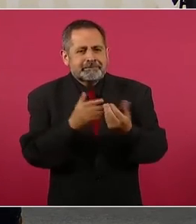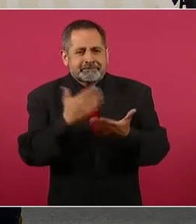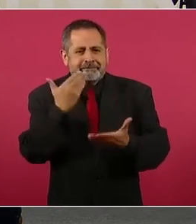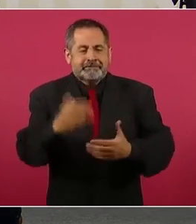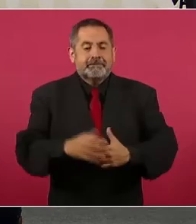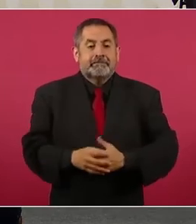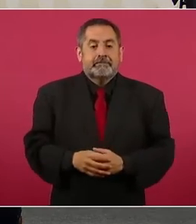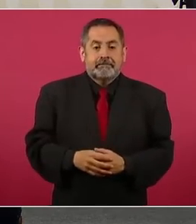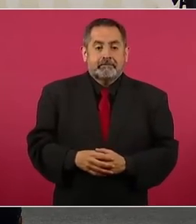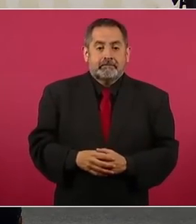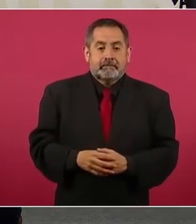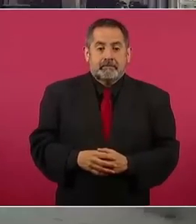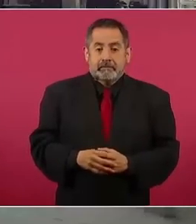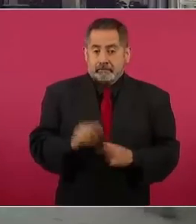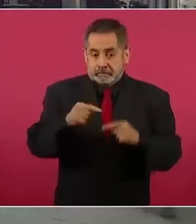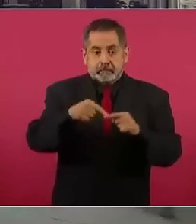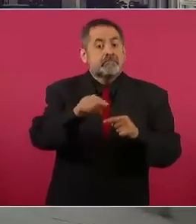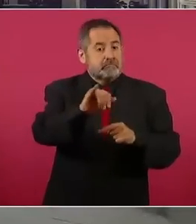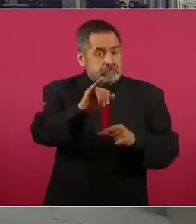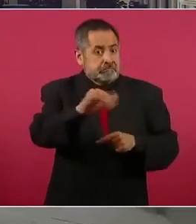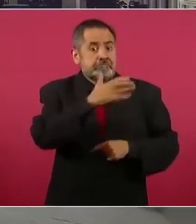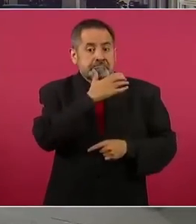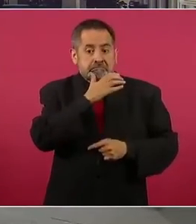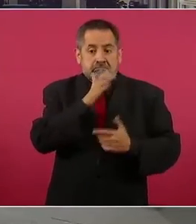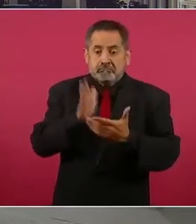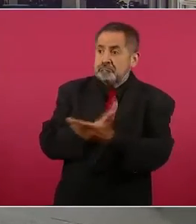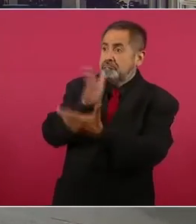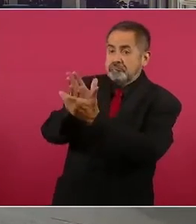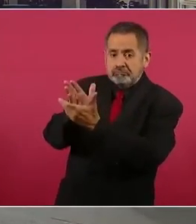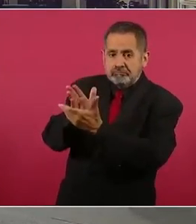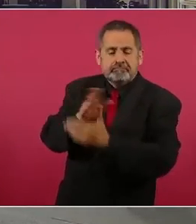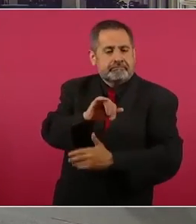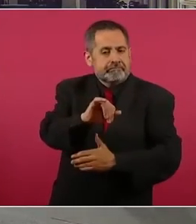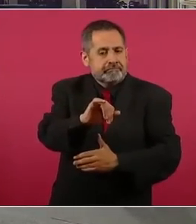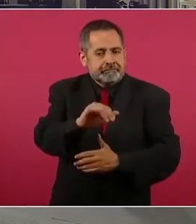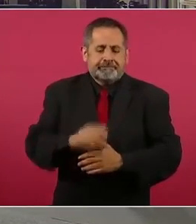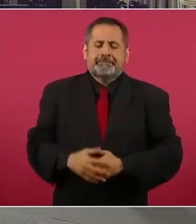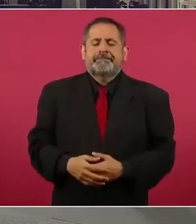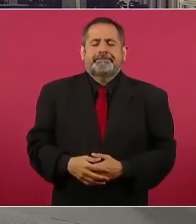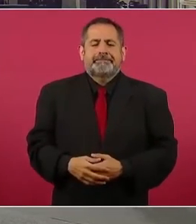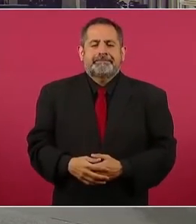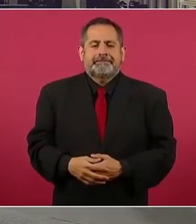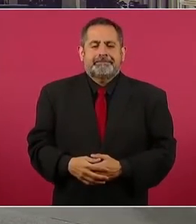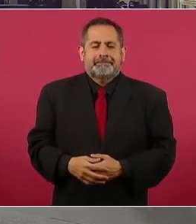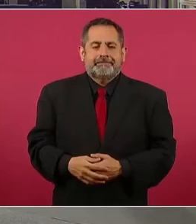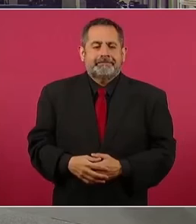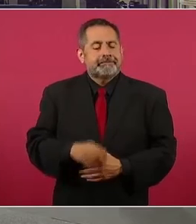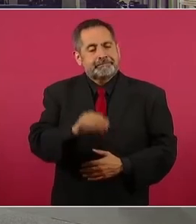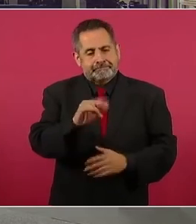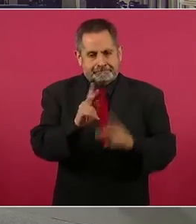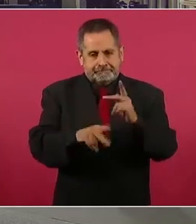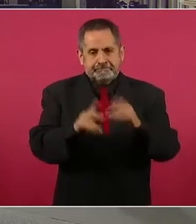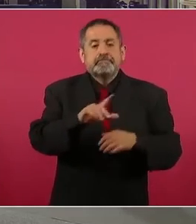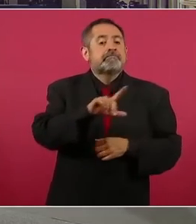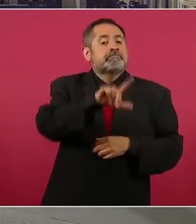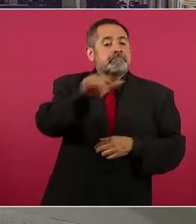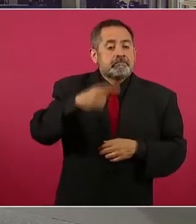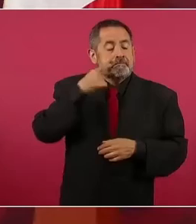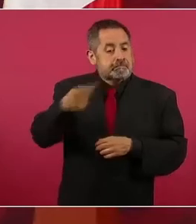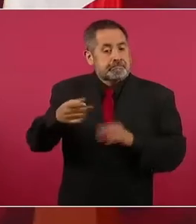Poco después, Fidel sí pudo ir a Sudáfrica. Fue interesante, luego fue a ver allá,